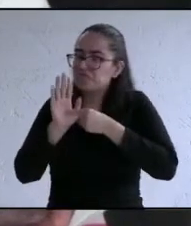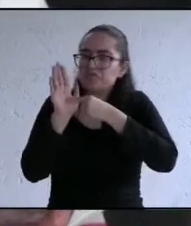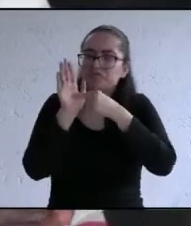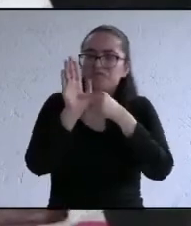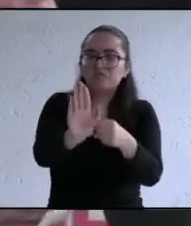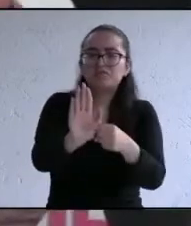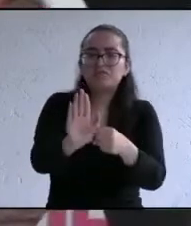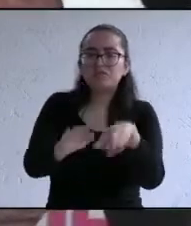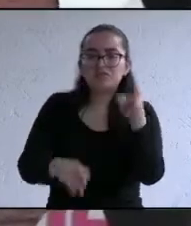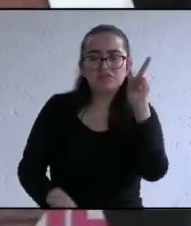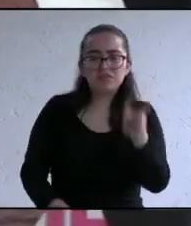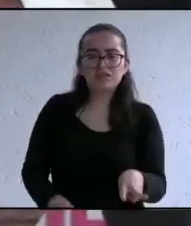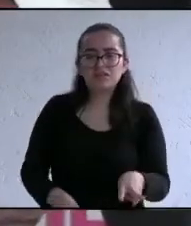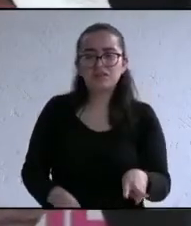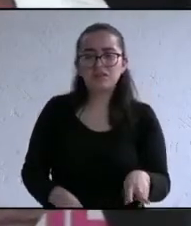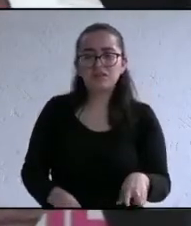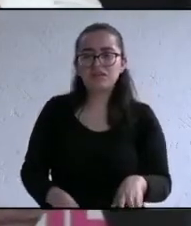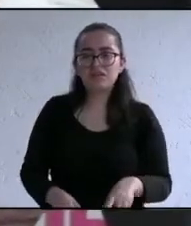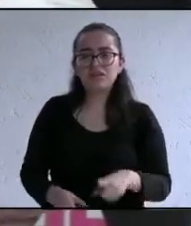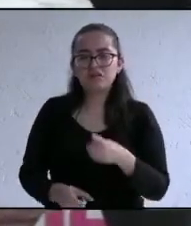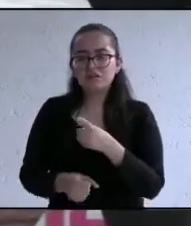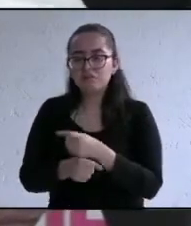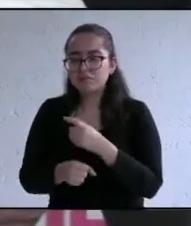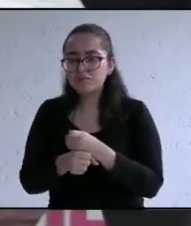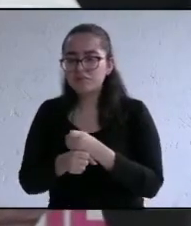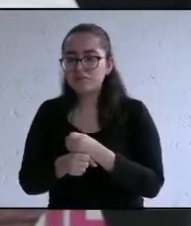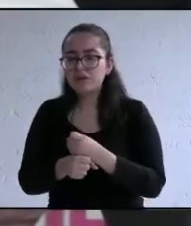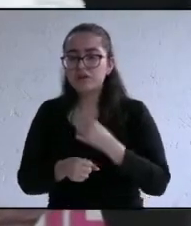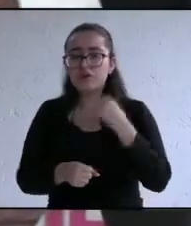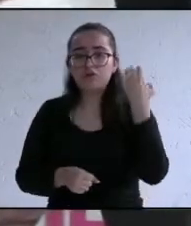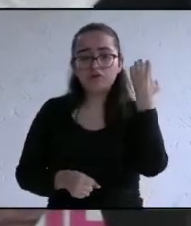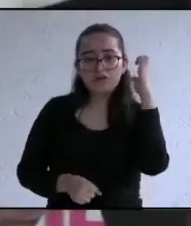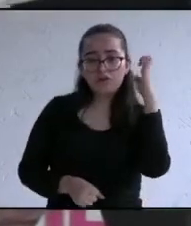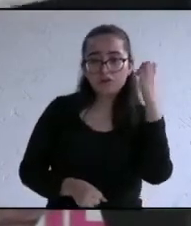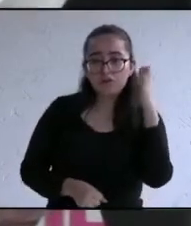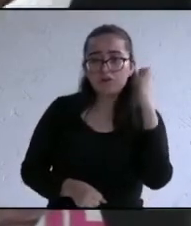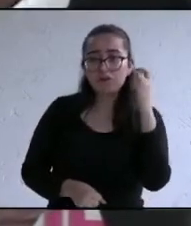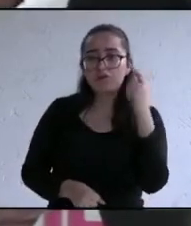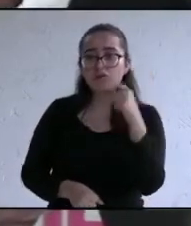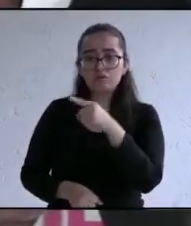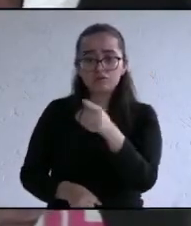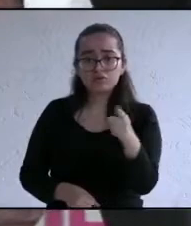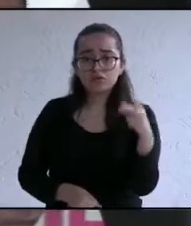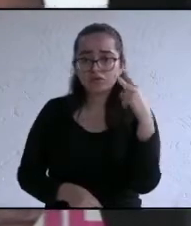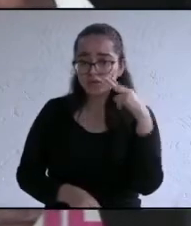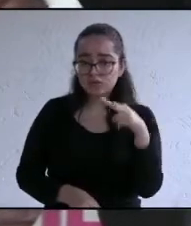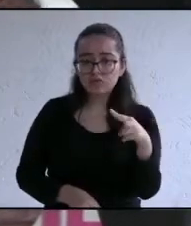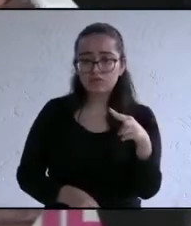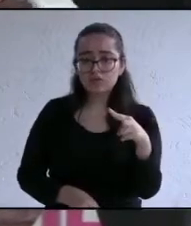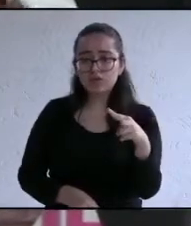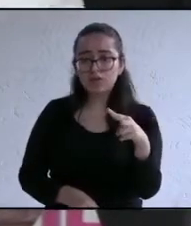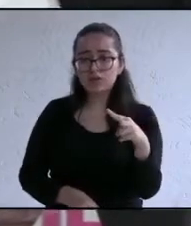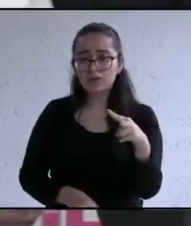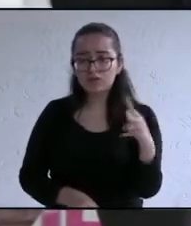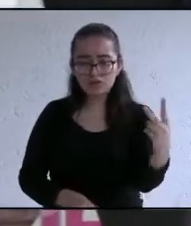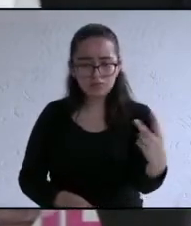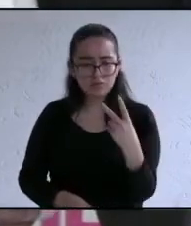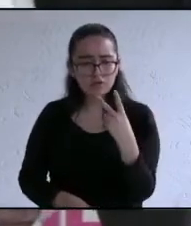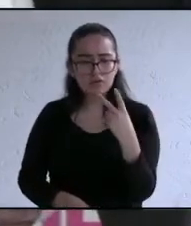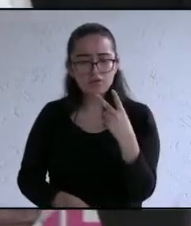vamos a hacer los primeros cabildos el primero de enero del próximo año lo verán en la plaza pública ante los ojos de todos